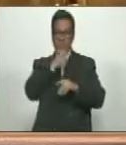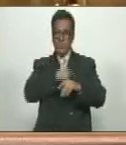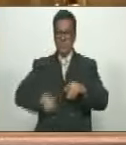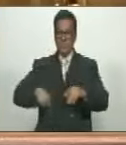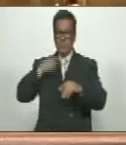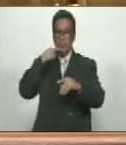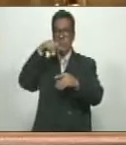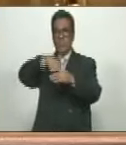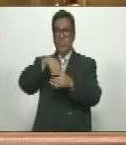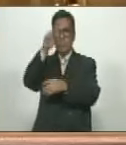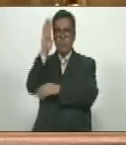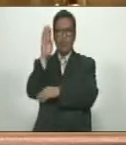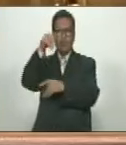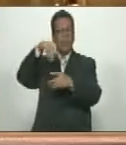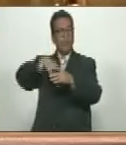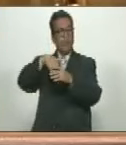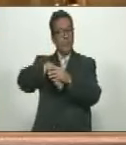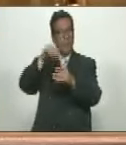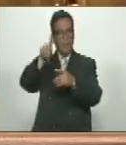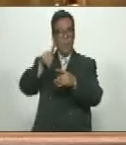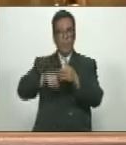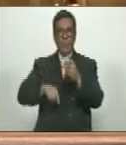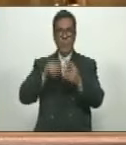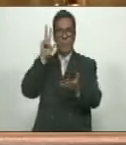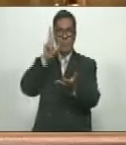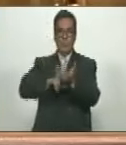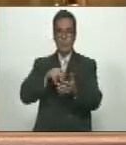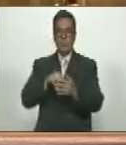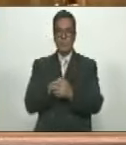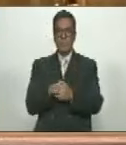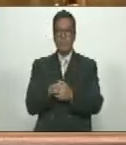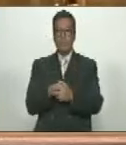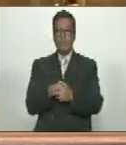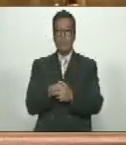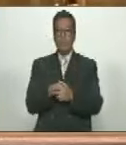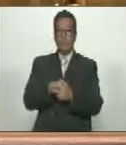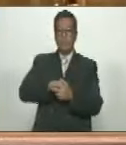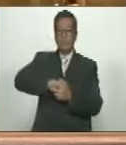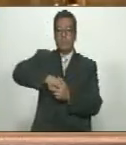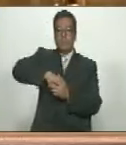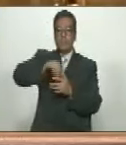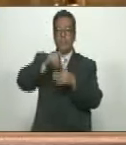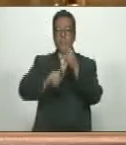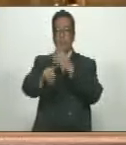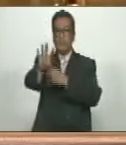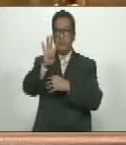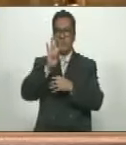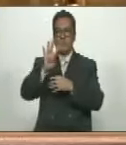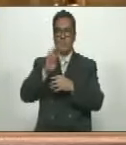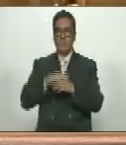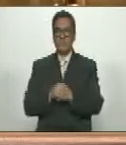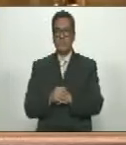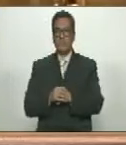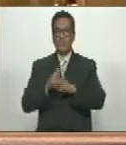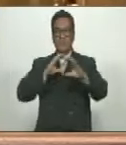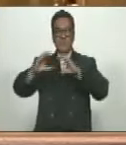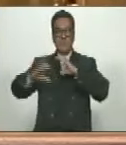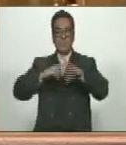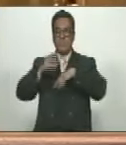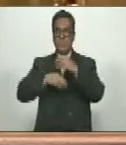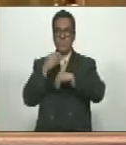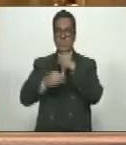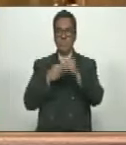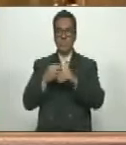presidente sometió a votación las solicitudes de urgencia, resultando aprobadas. Cuarto, comunicación